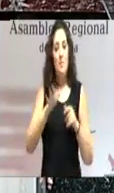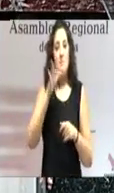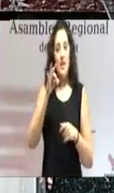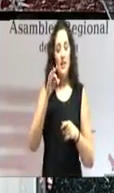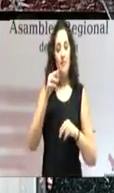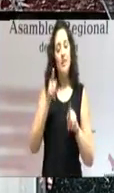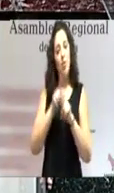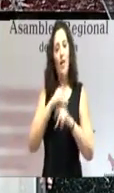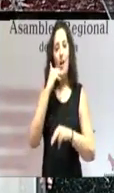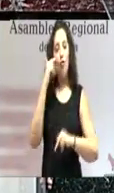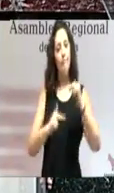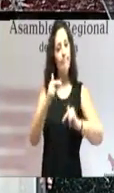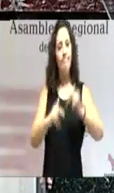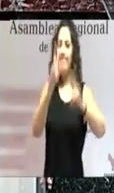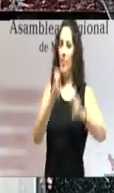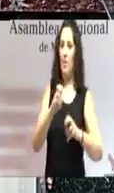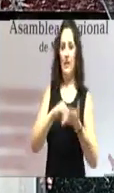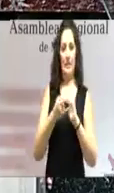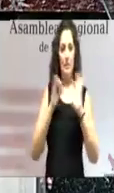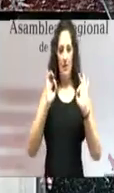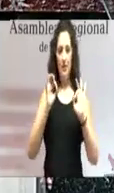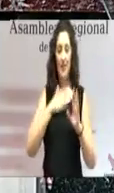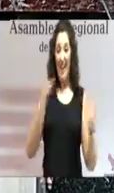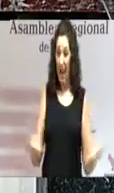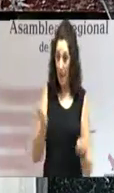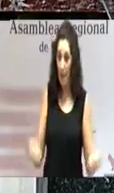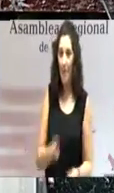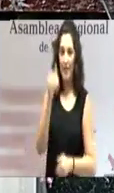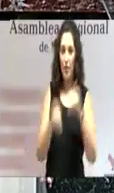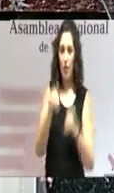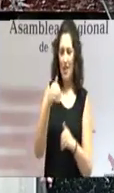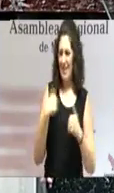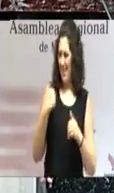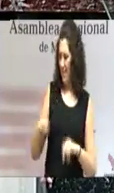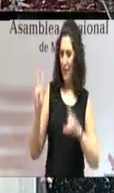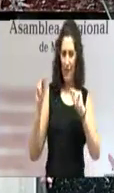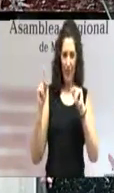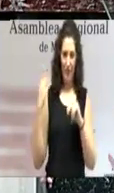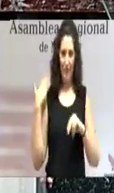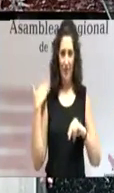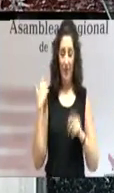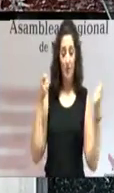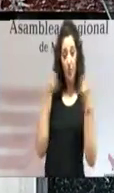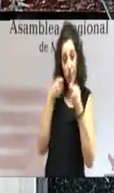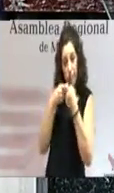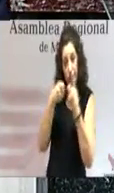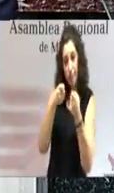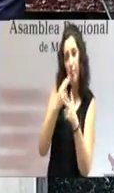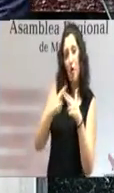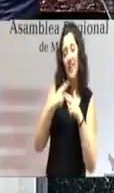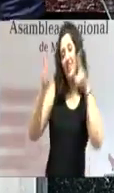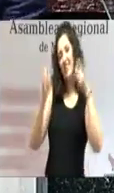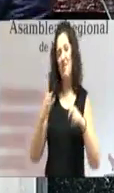La campaña electoral, las campañas electorales, ya han acabado y los enfrentamientos políticos propios de esos